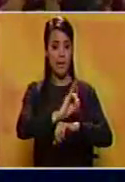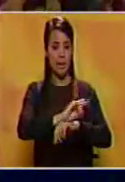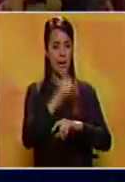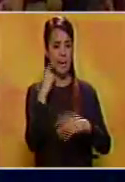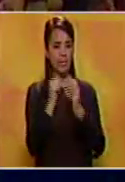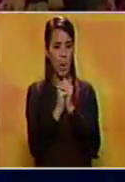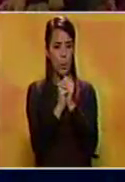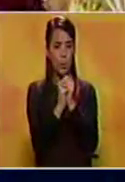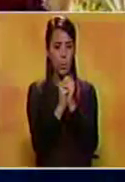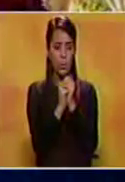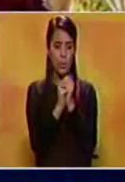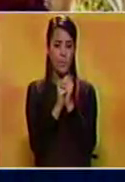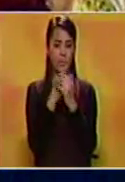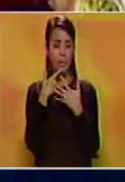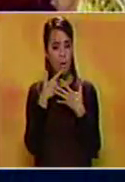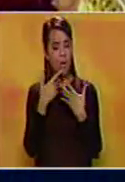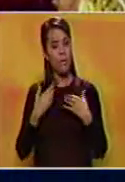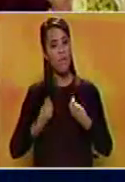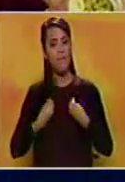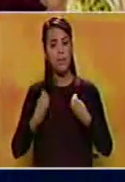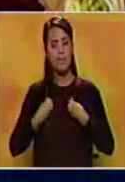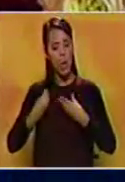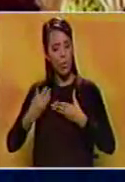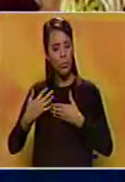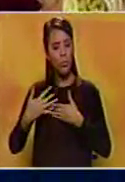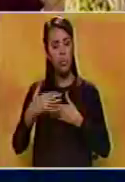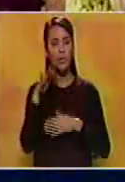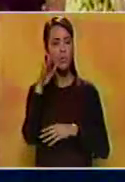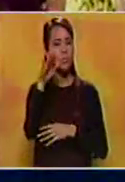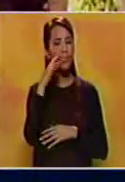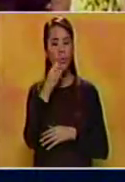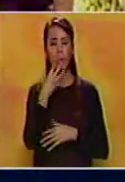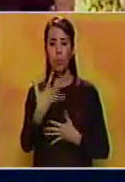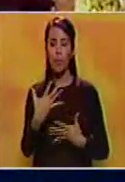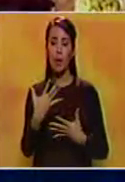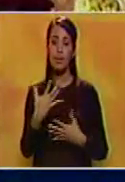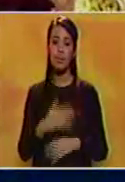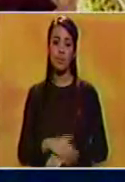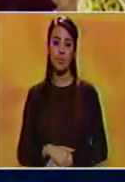rituales dirigidos a garantizar una vida larga y próspera, así como en favor de Saman Kunan.